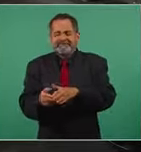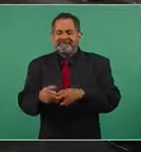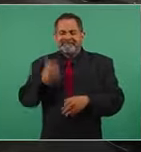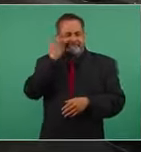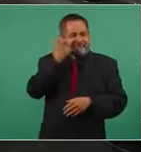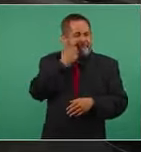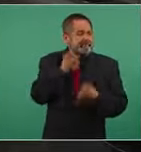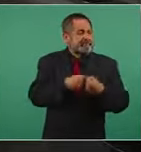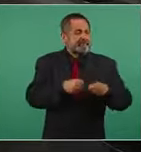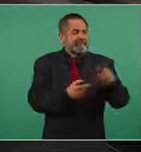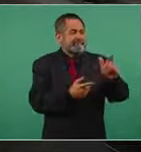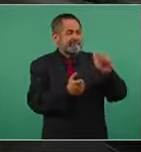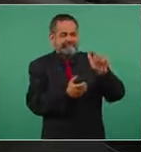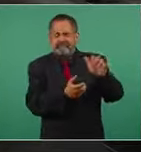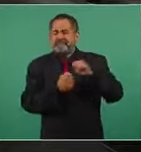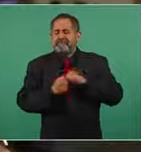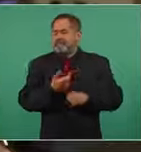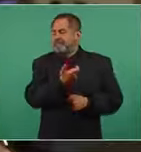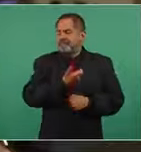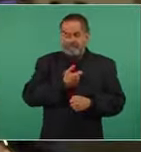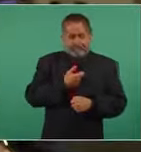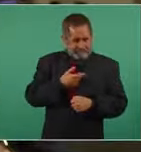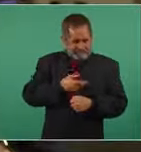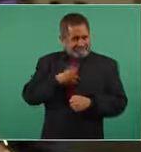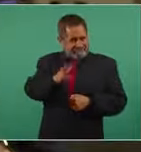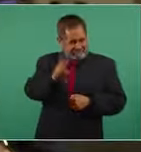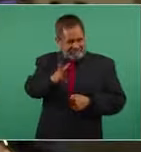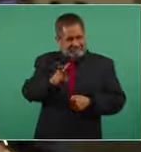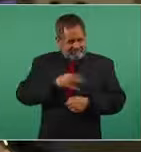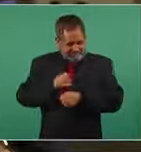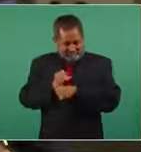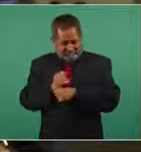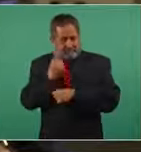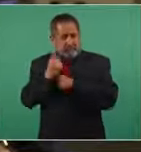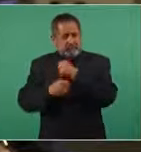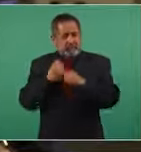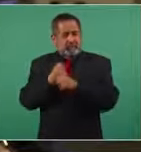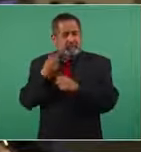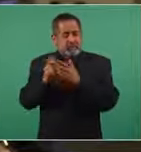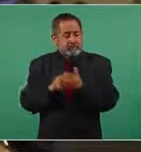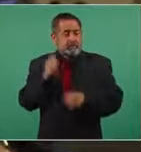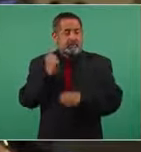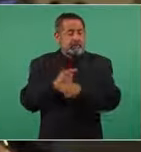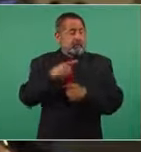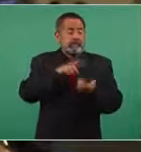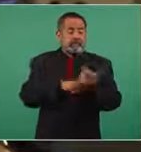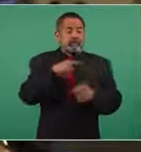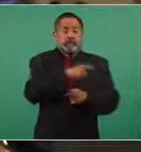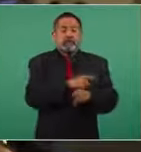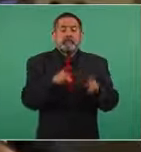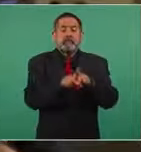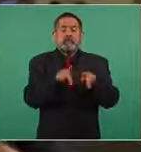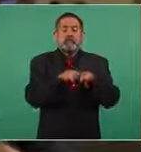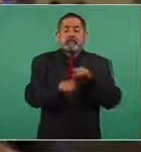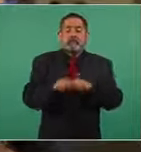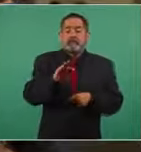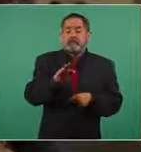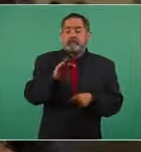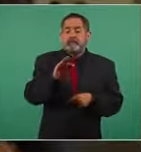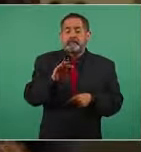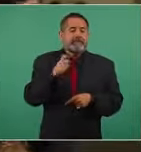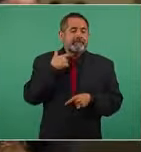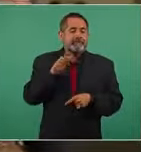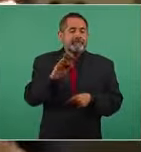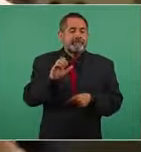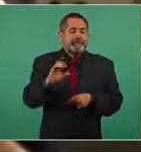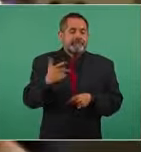porque es una investigación de un año y dos meses. En ese tiempo estaba el primo hermano de Felipe Calderón de subdirector de